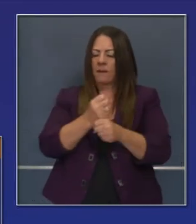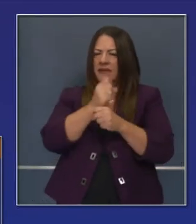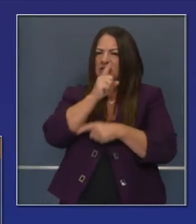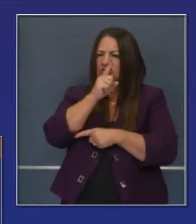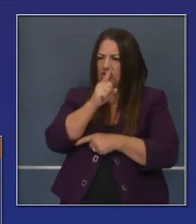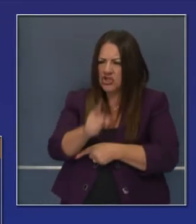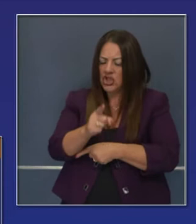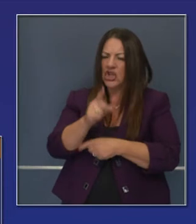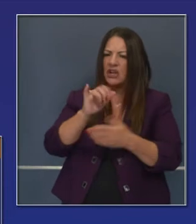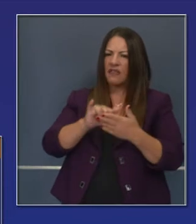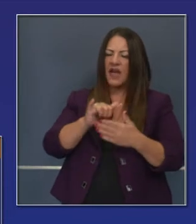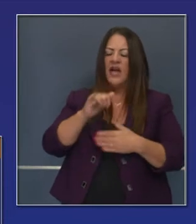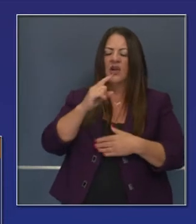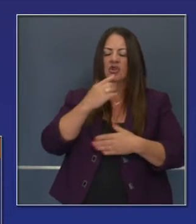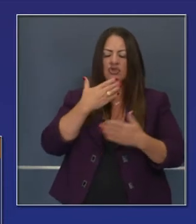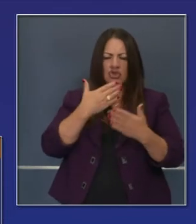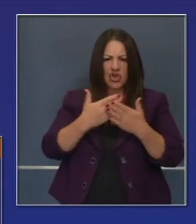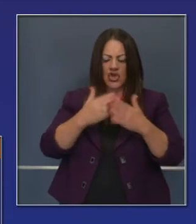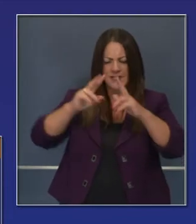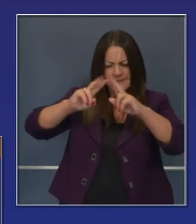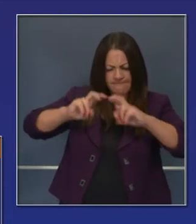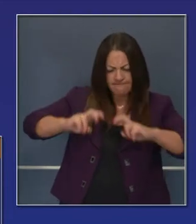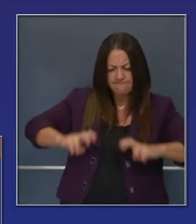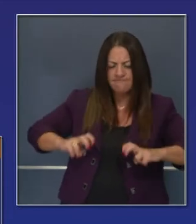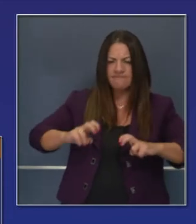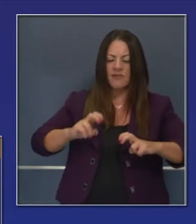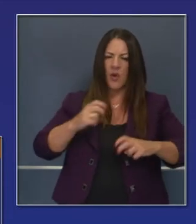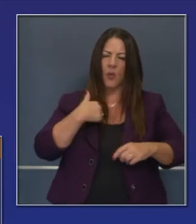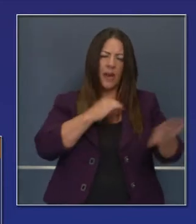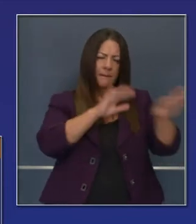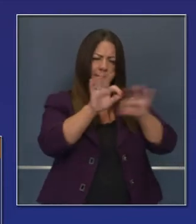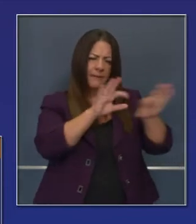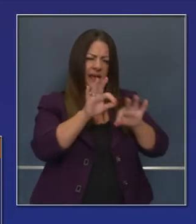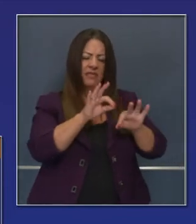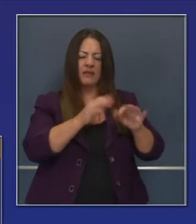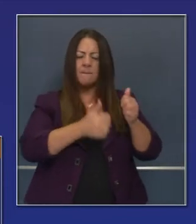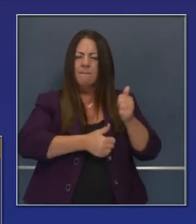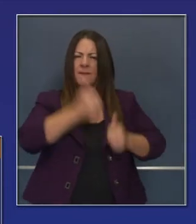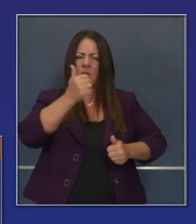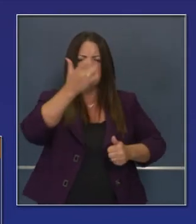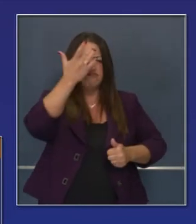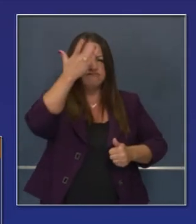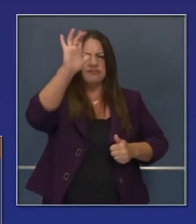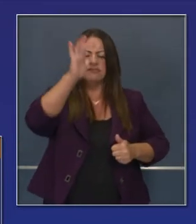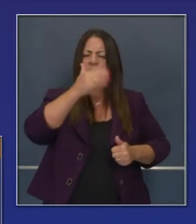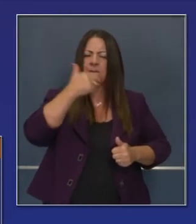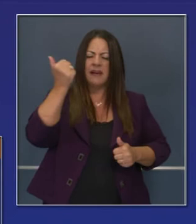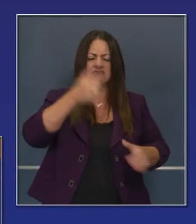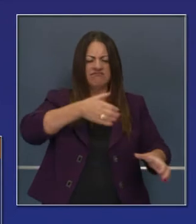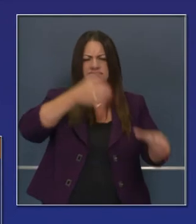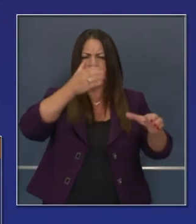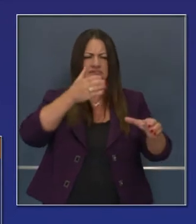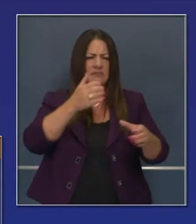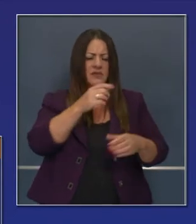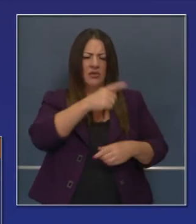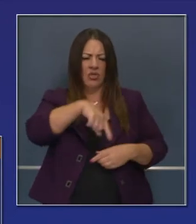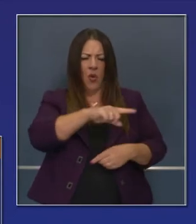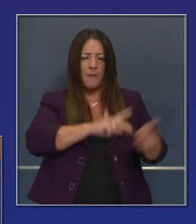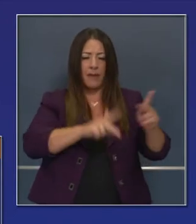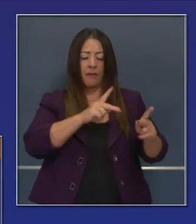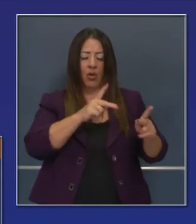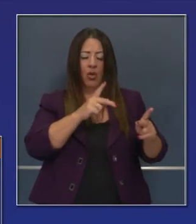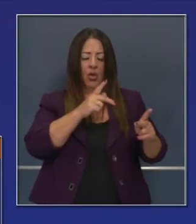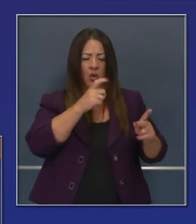sobria, objetiva, científica, clínica. Tenemos a los mejores, más inteligentes, científicos en California